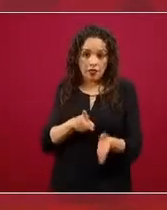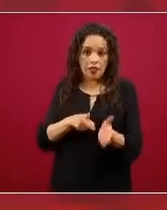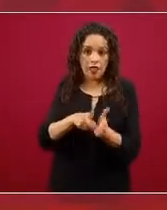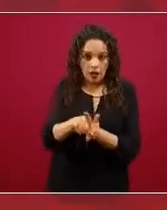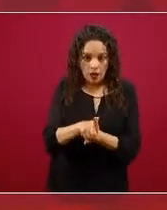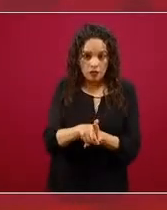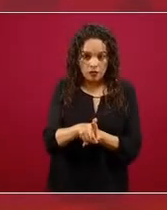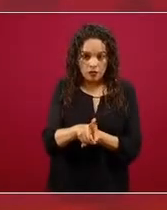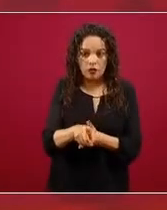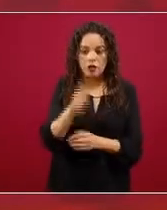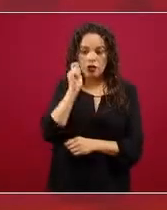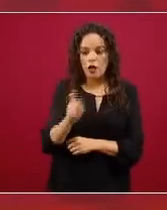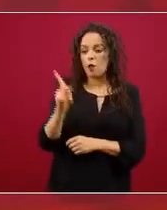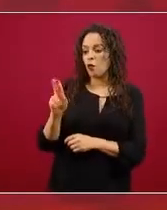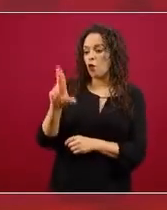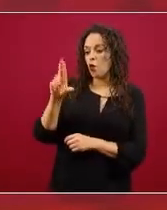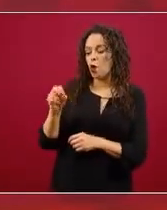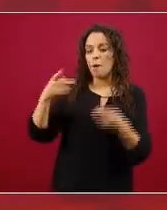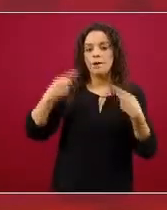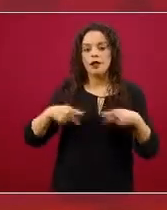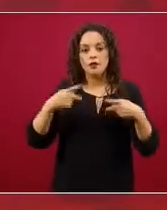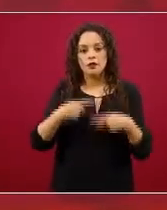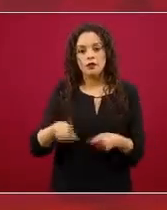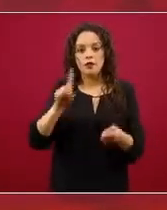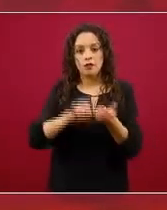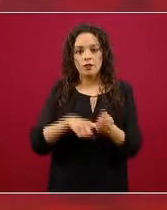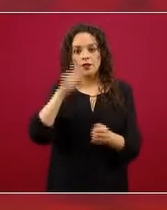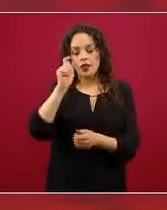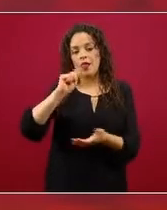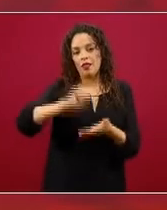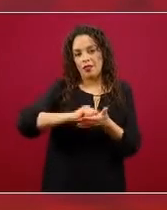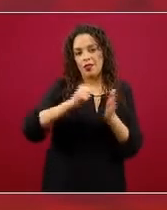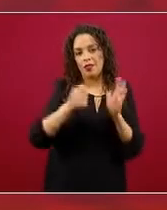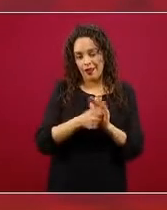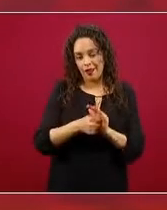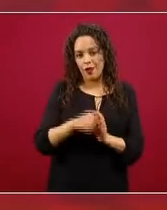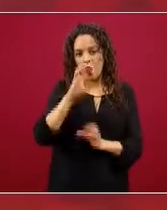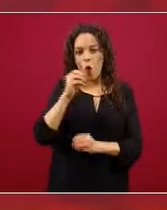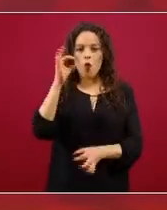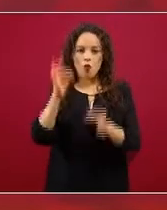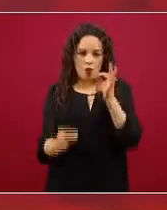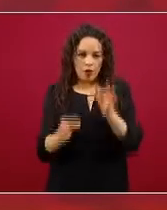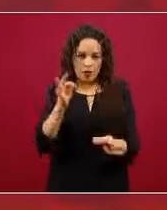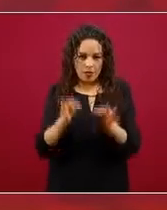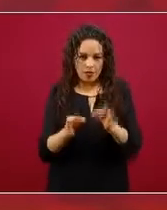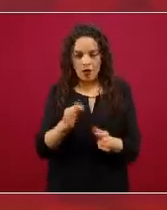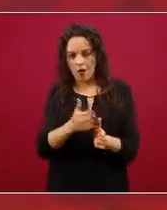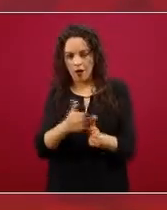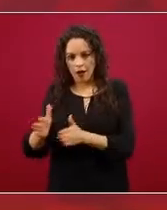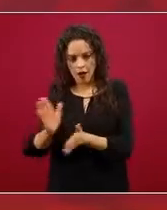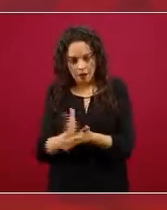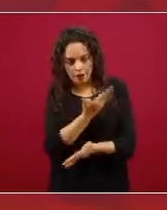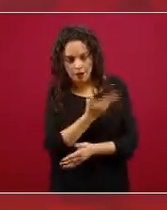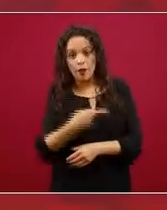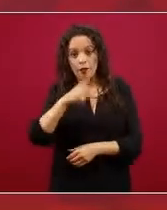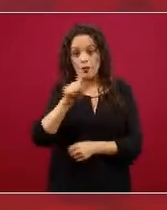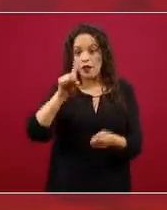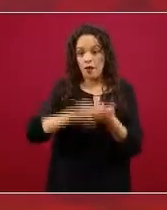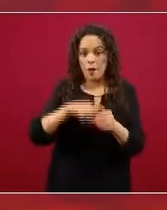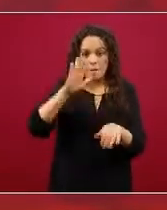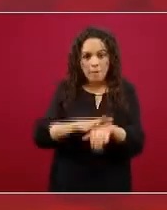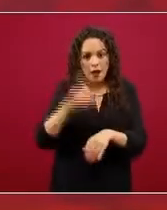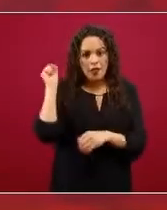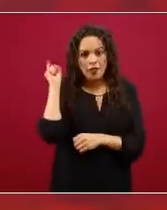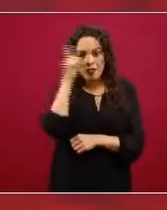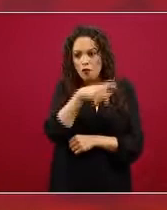aplicada a un aspecto técnico, no jurídico, pero no tiene sentido hacerle más difícil la